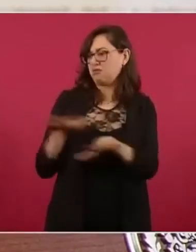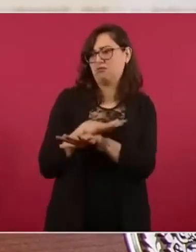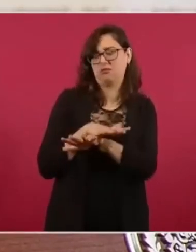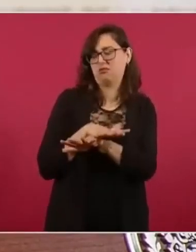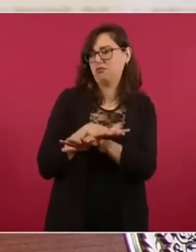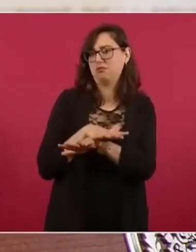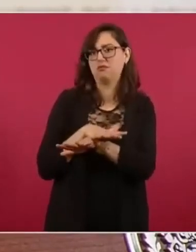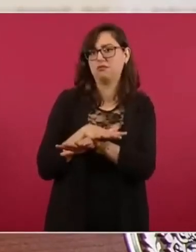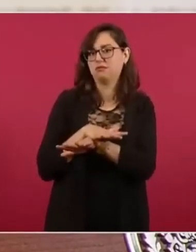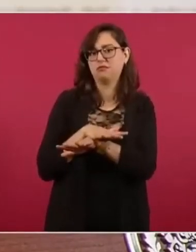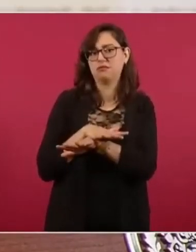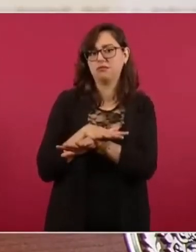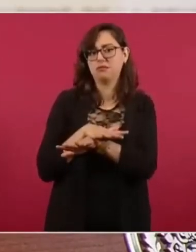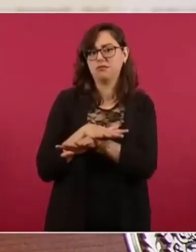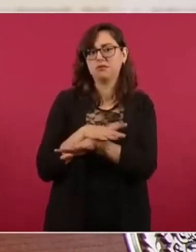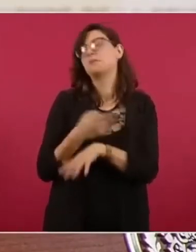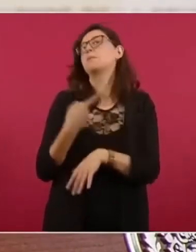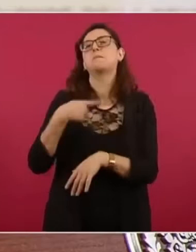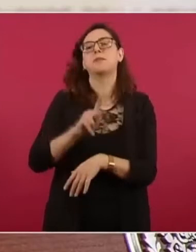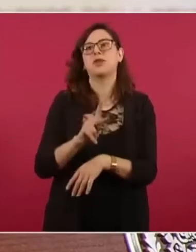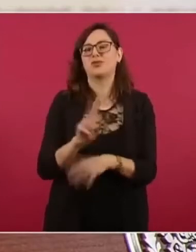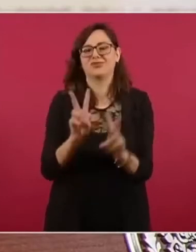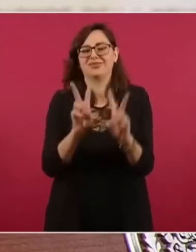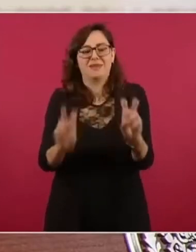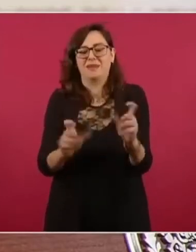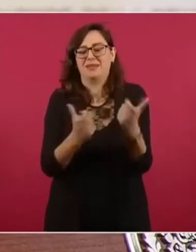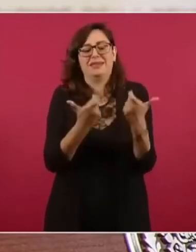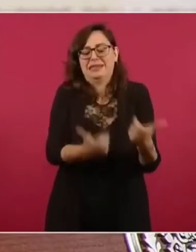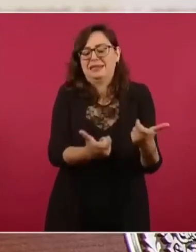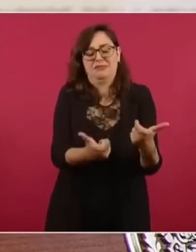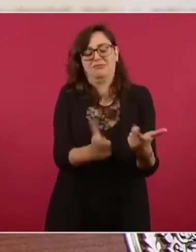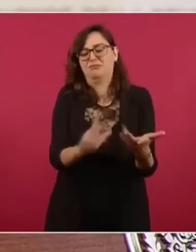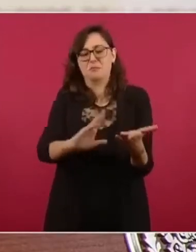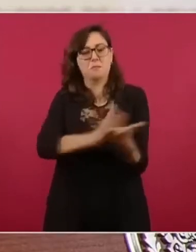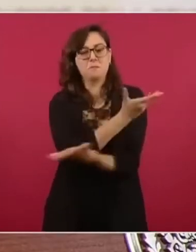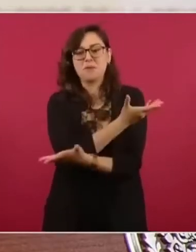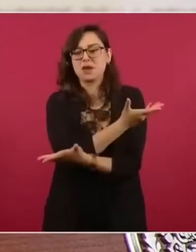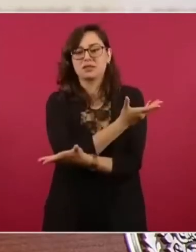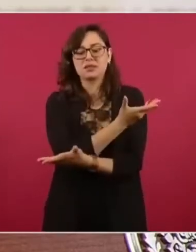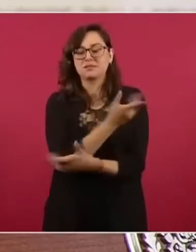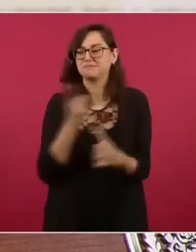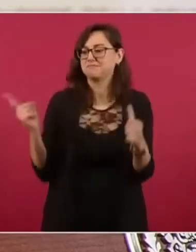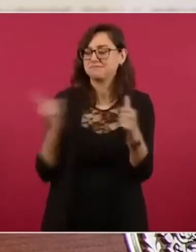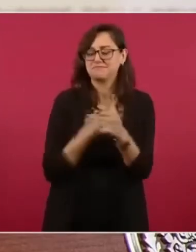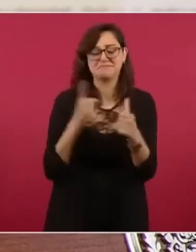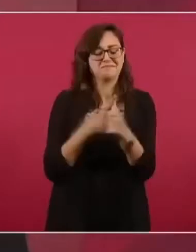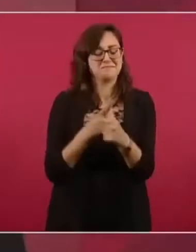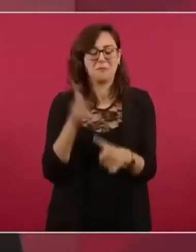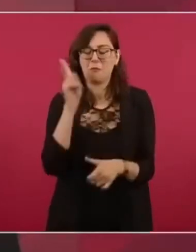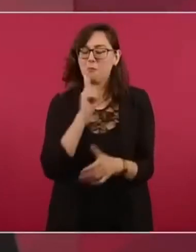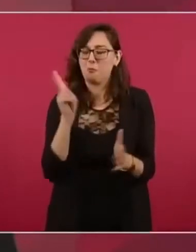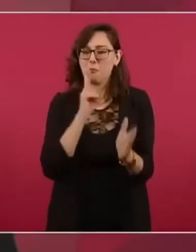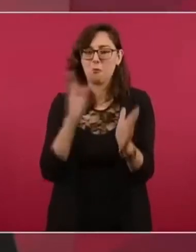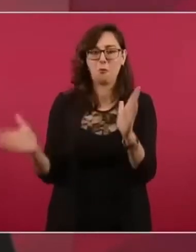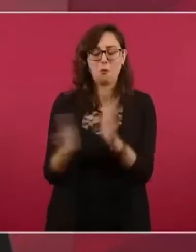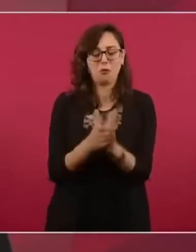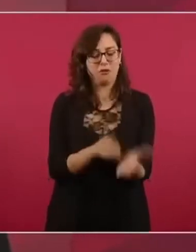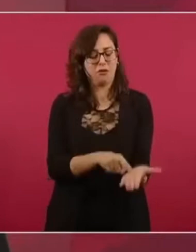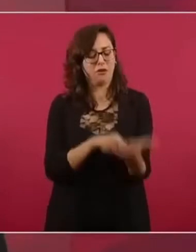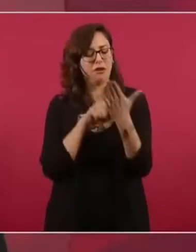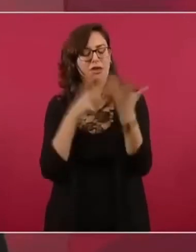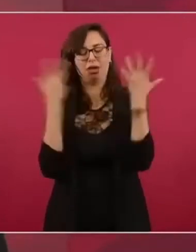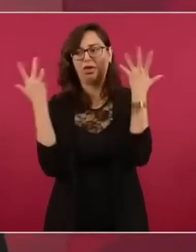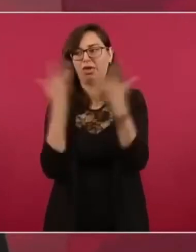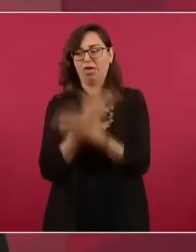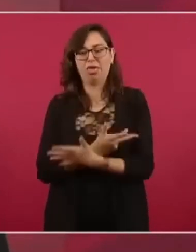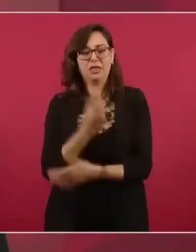lo económico, está aprobado que afecta